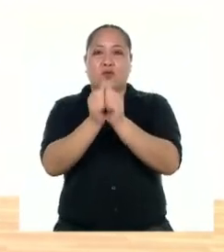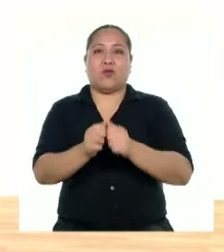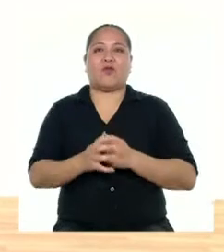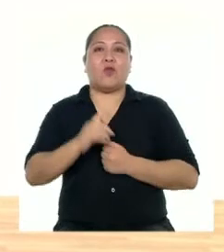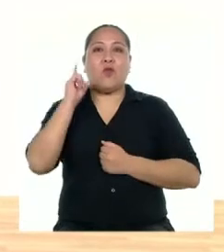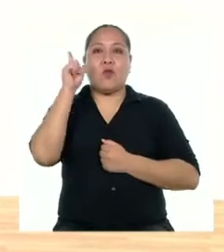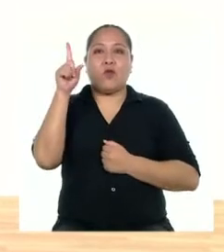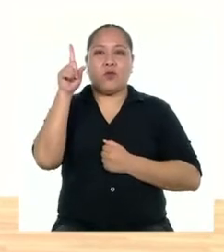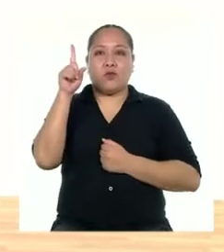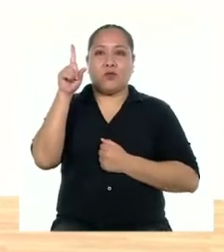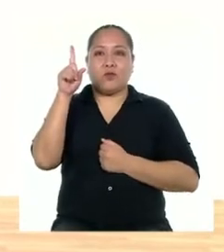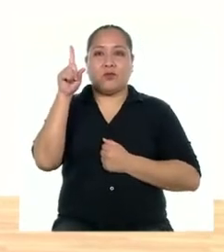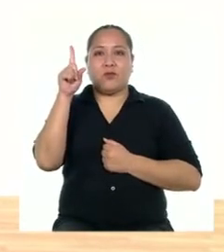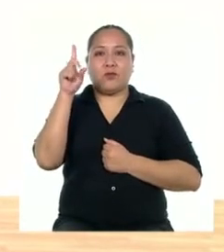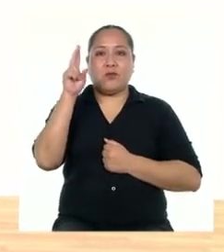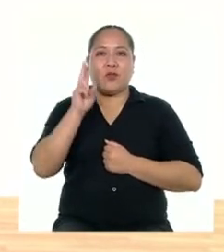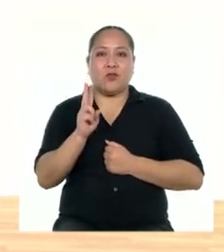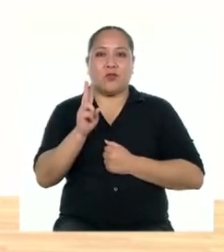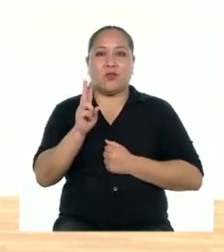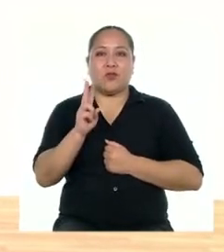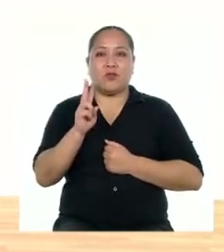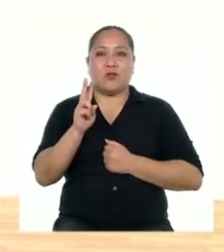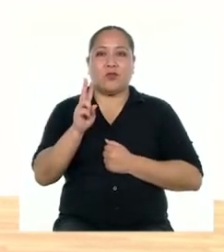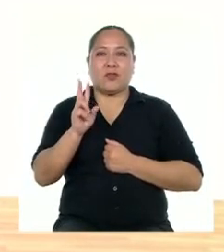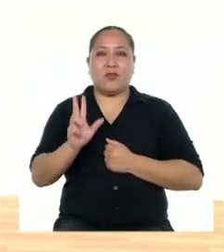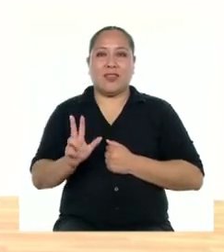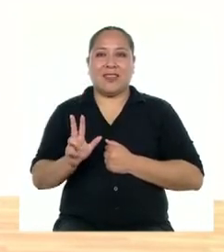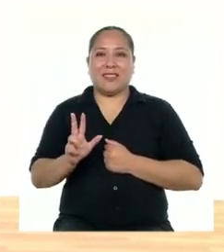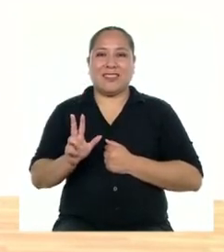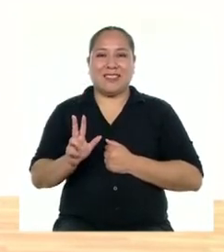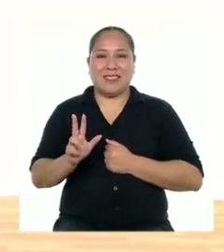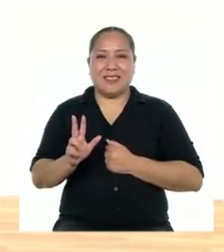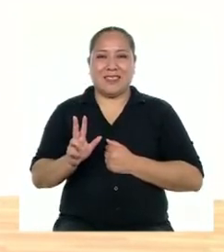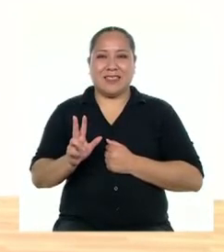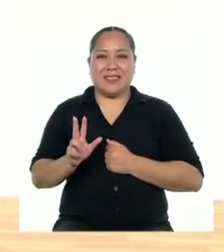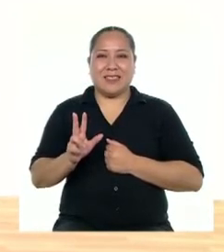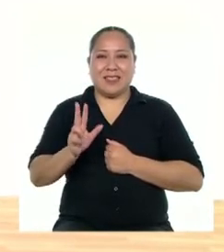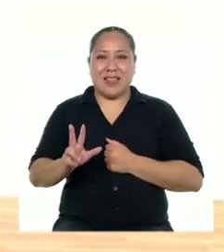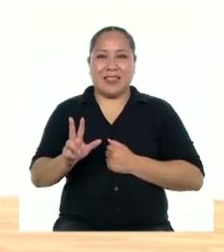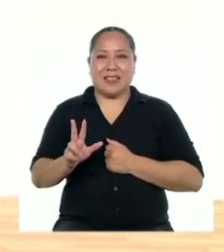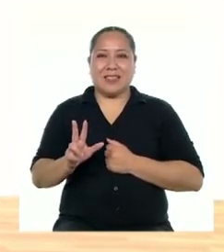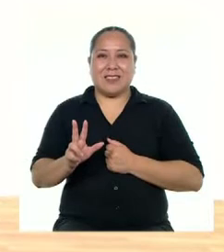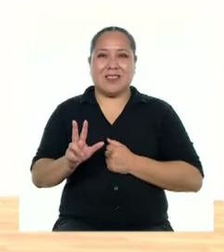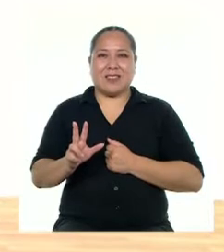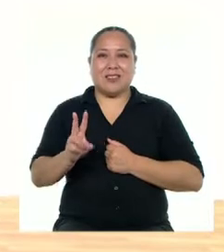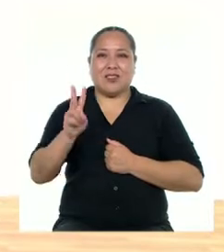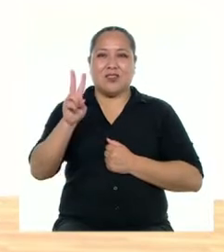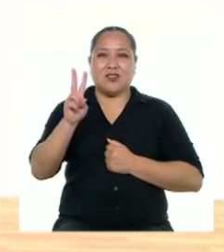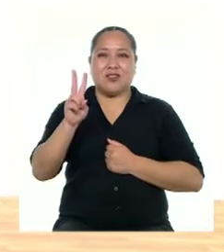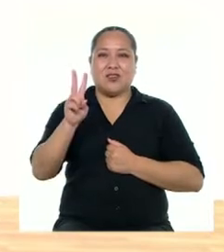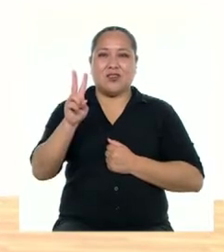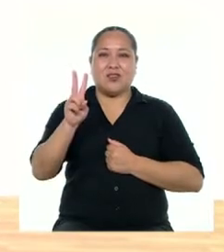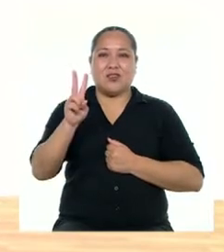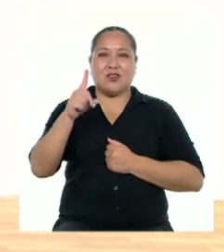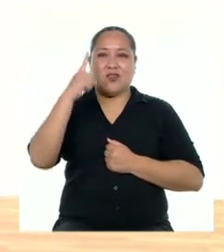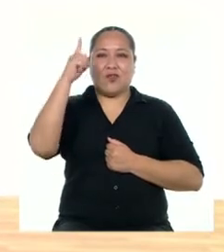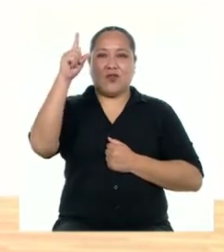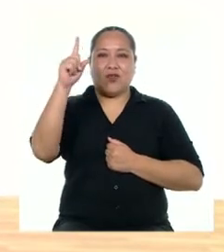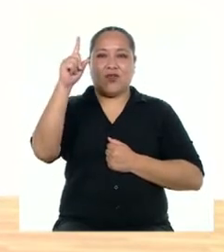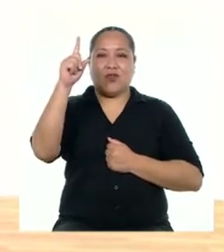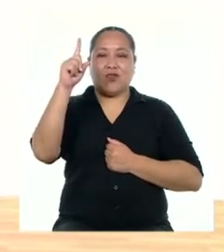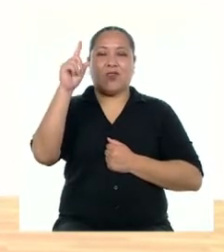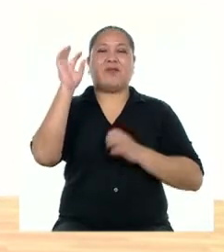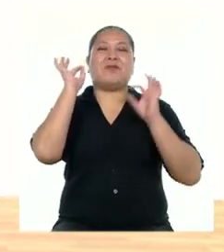Uno, dos, tres, tres, dos, uno.